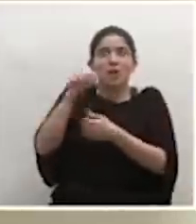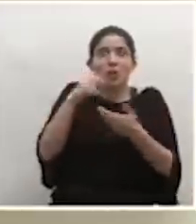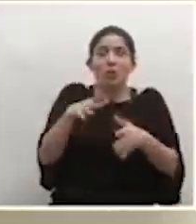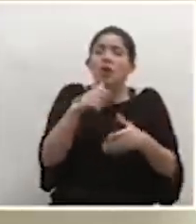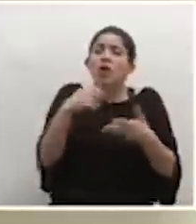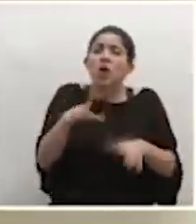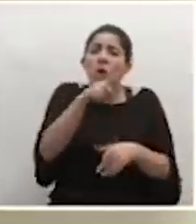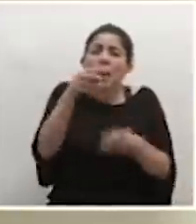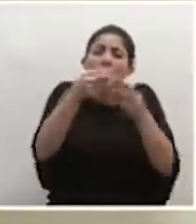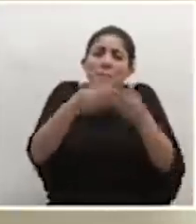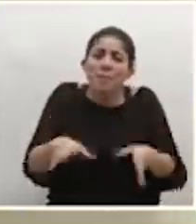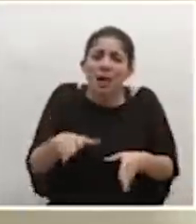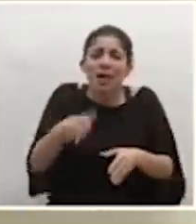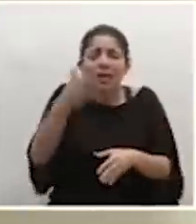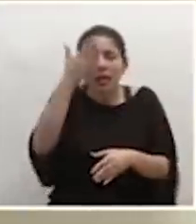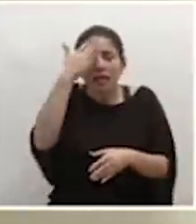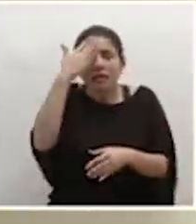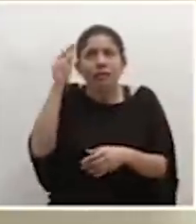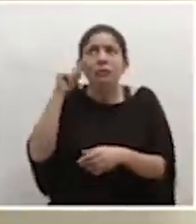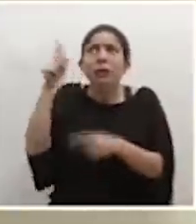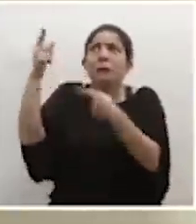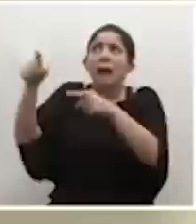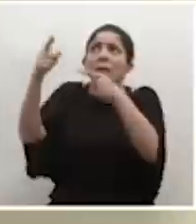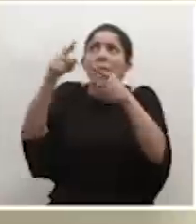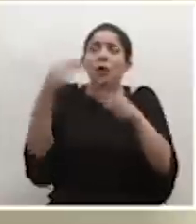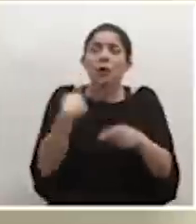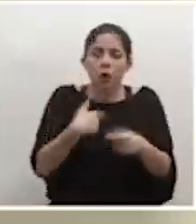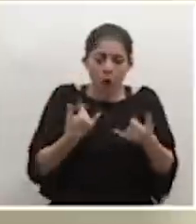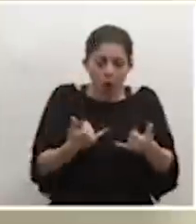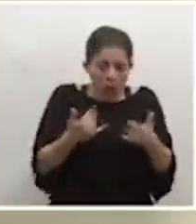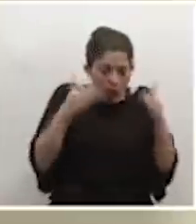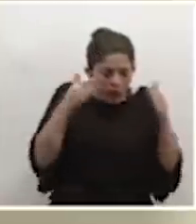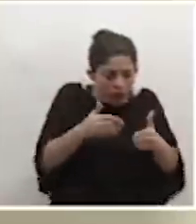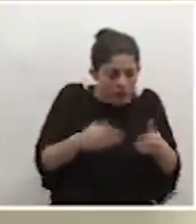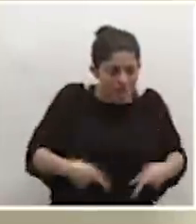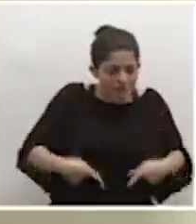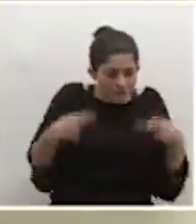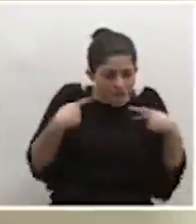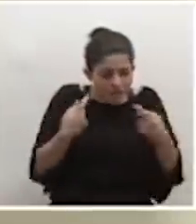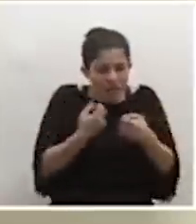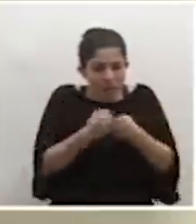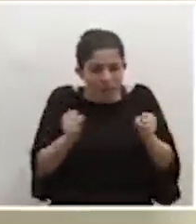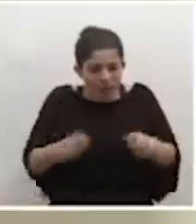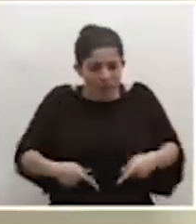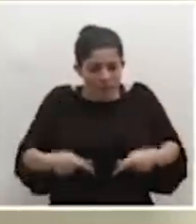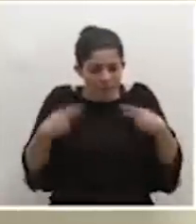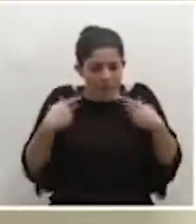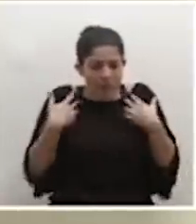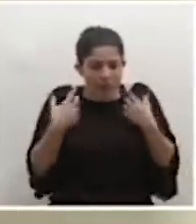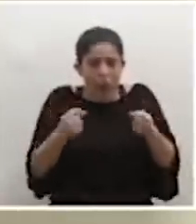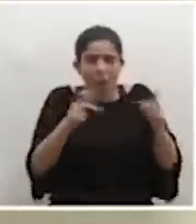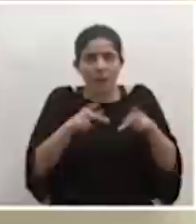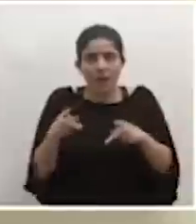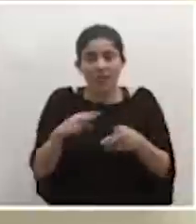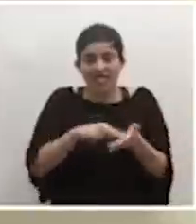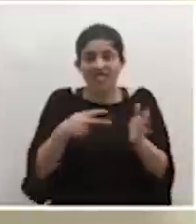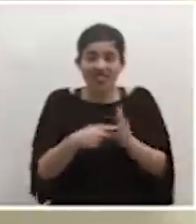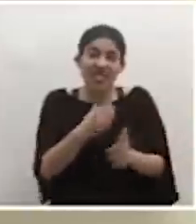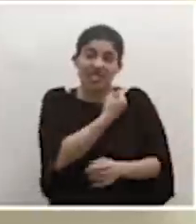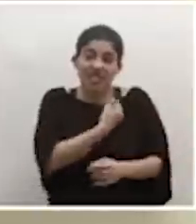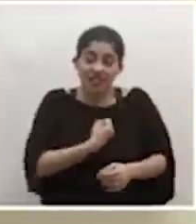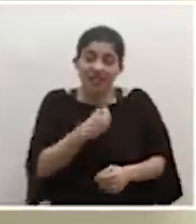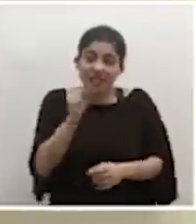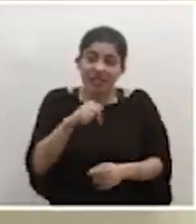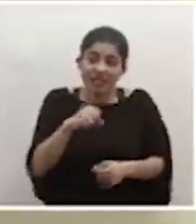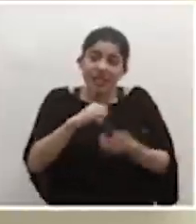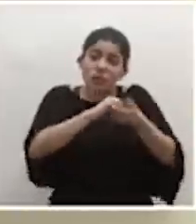esa perspectiva, que aquí hemos apostado por la vida y la salud directa de las personas, y que claro que eso significa hacer sacrificios, solidaridad,